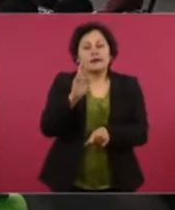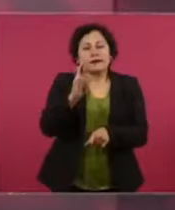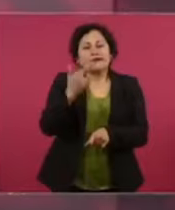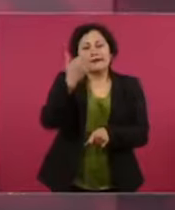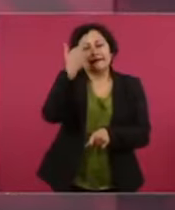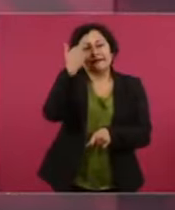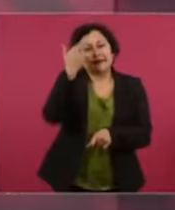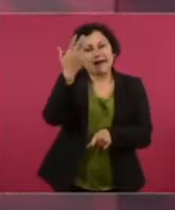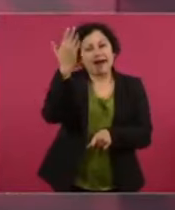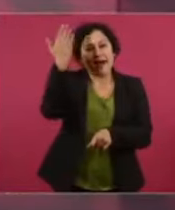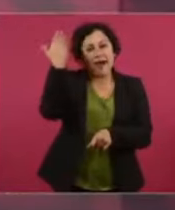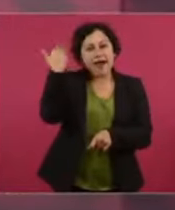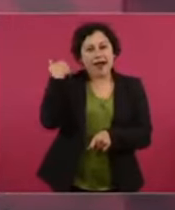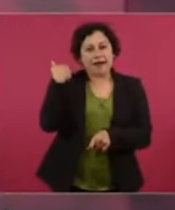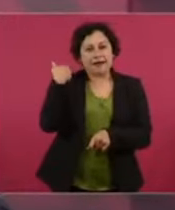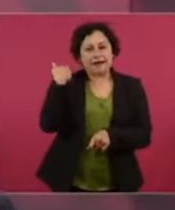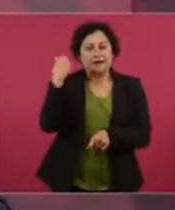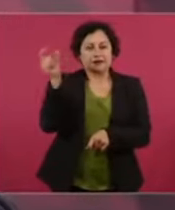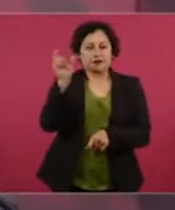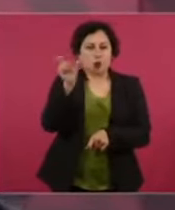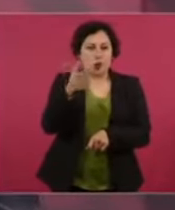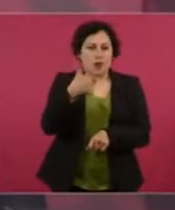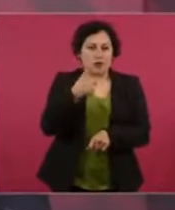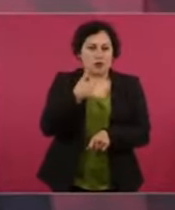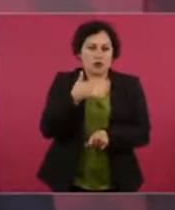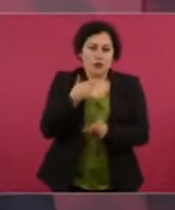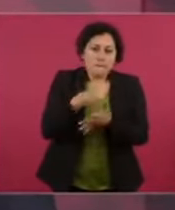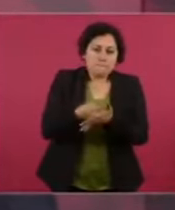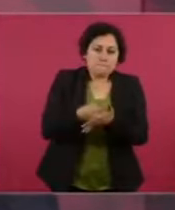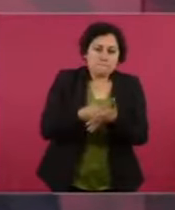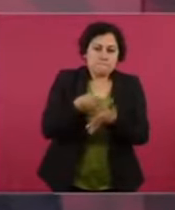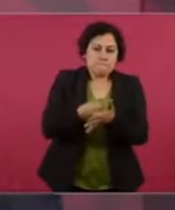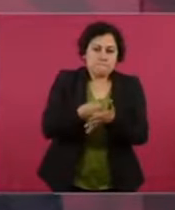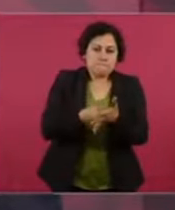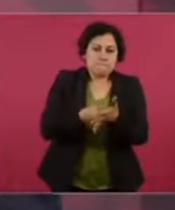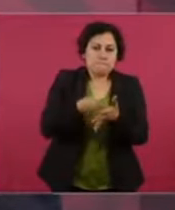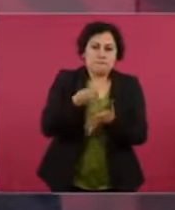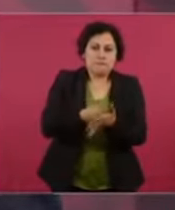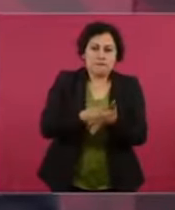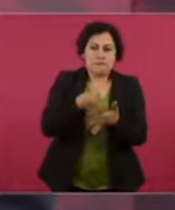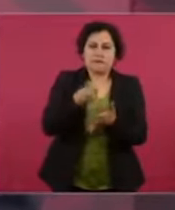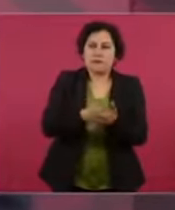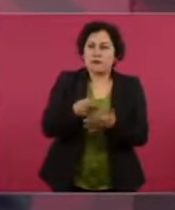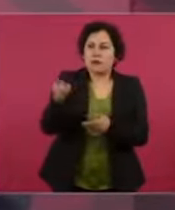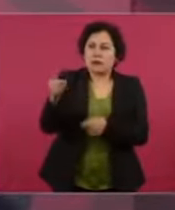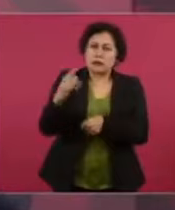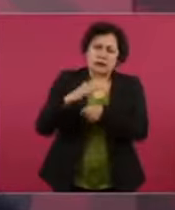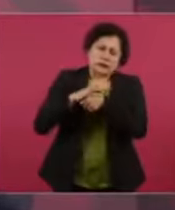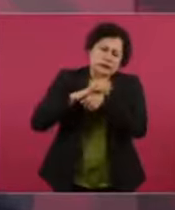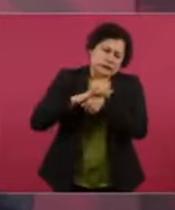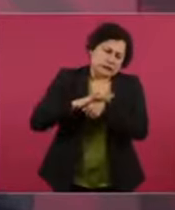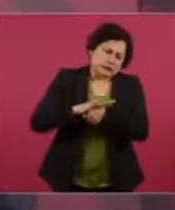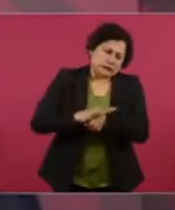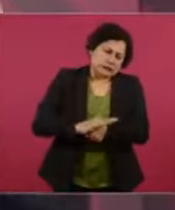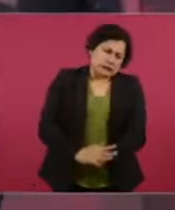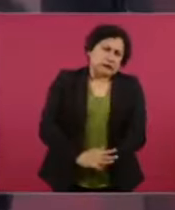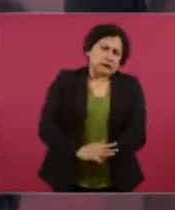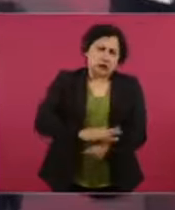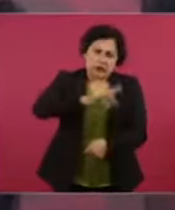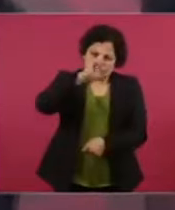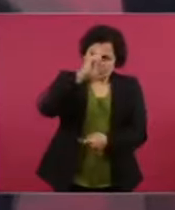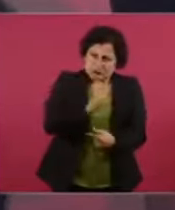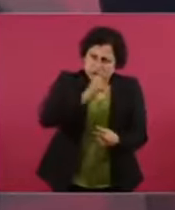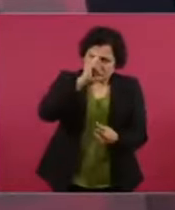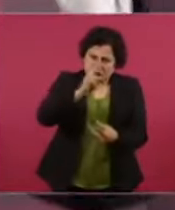la situación de represión tremenda, yo